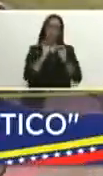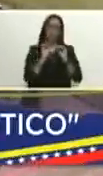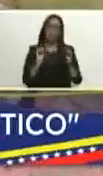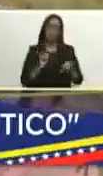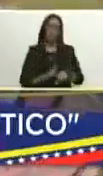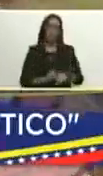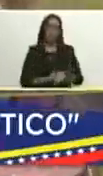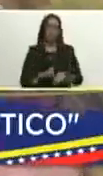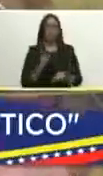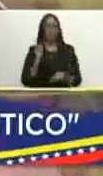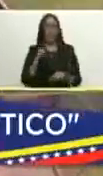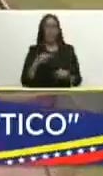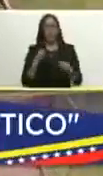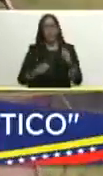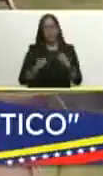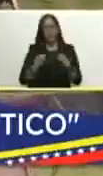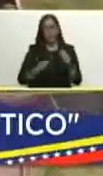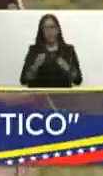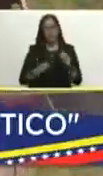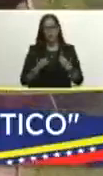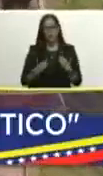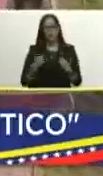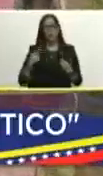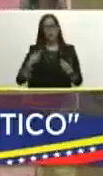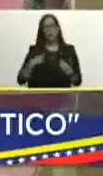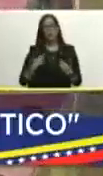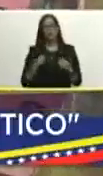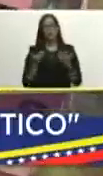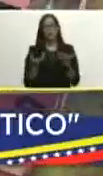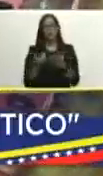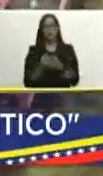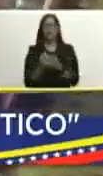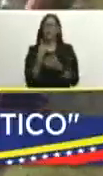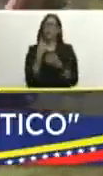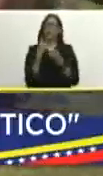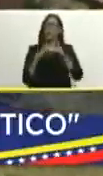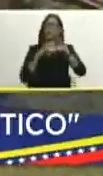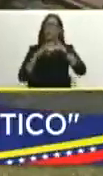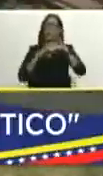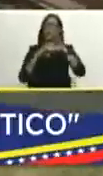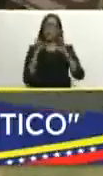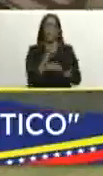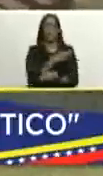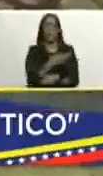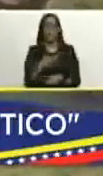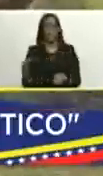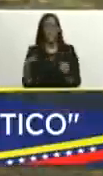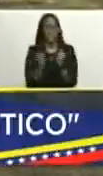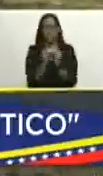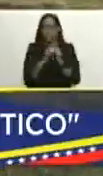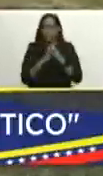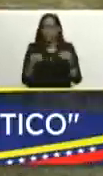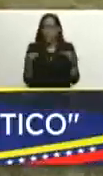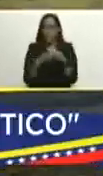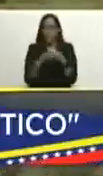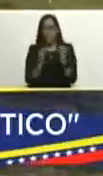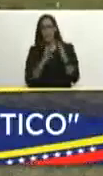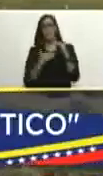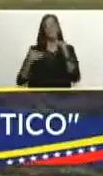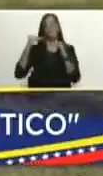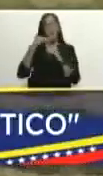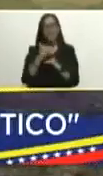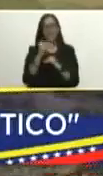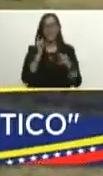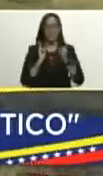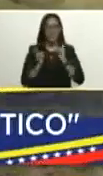una preocupación pero que hemos mantenido una comunicación perfecta presidente con todos los sectores aquí por encima de